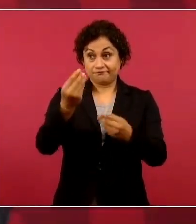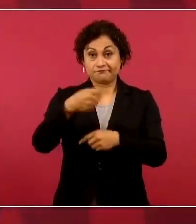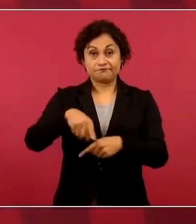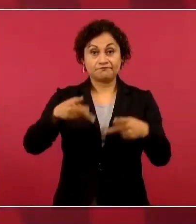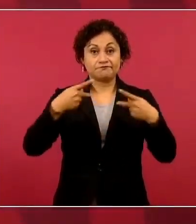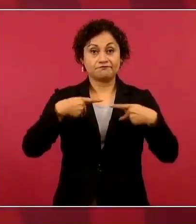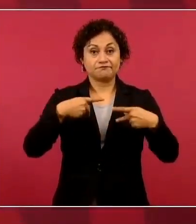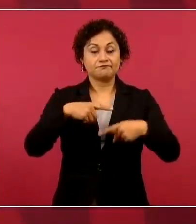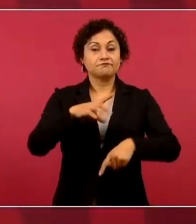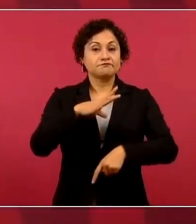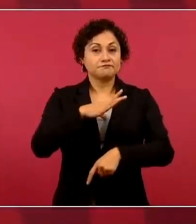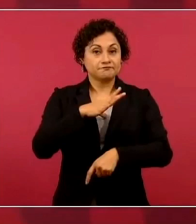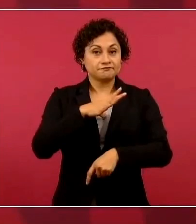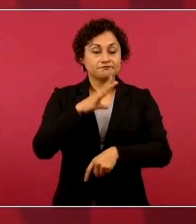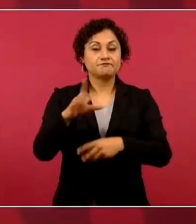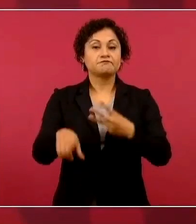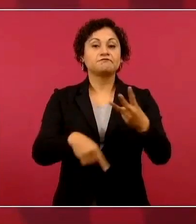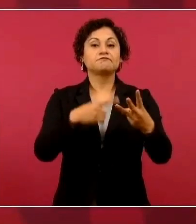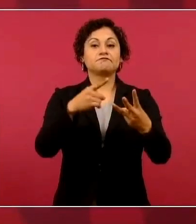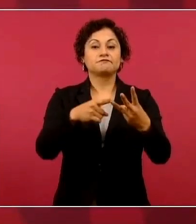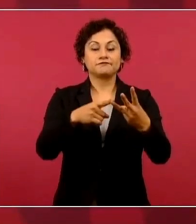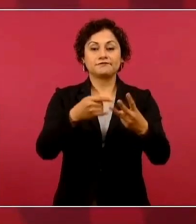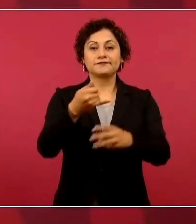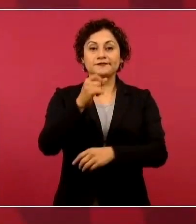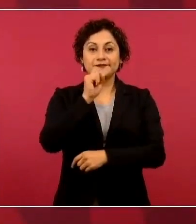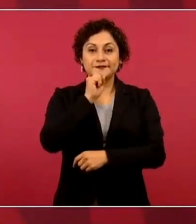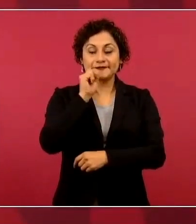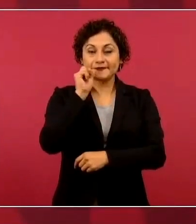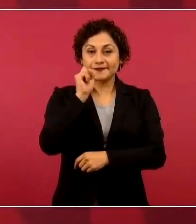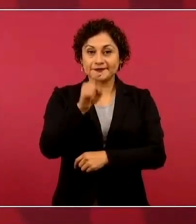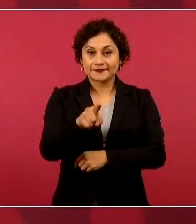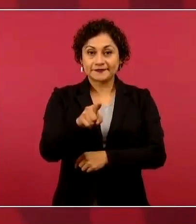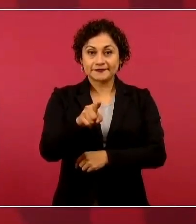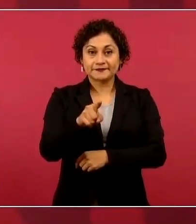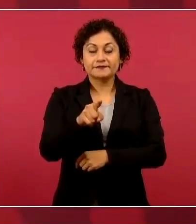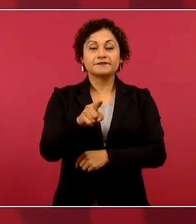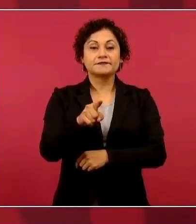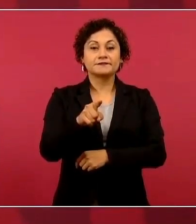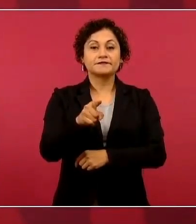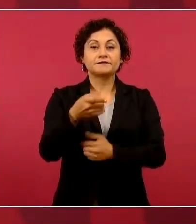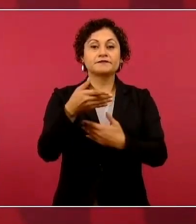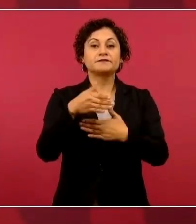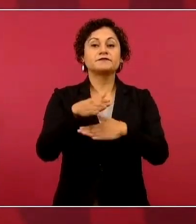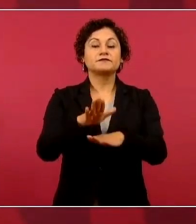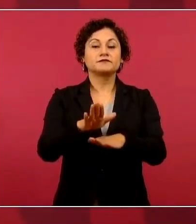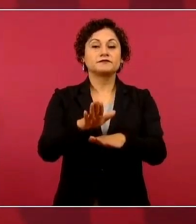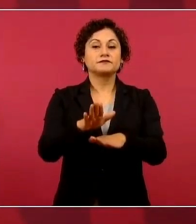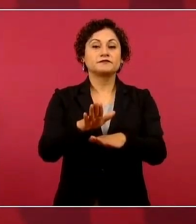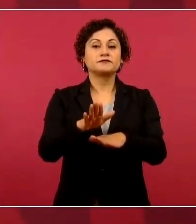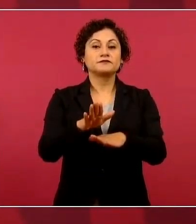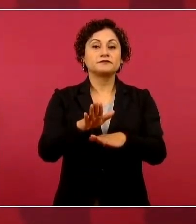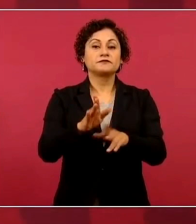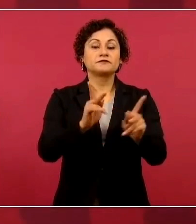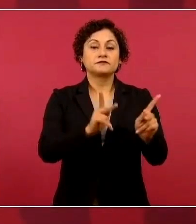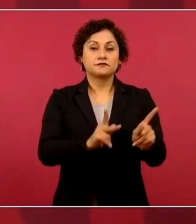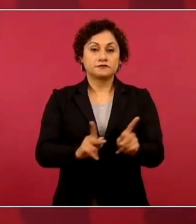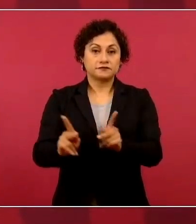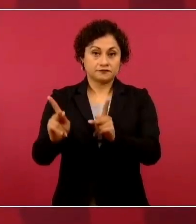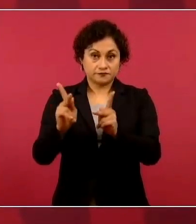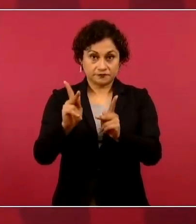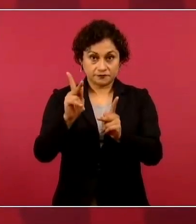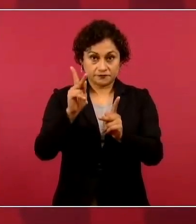sobre el plan estructural de fondo para